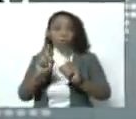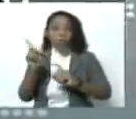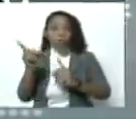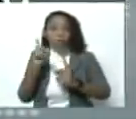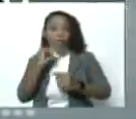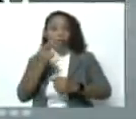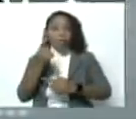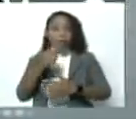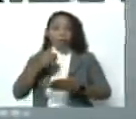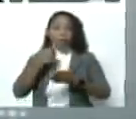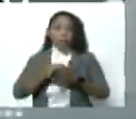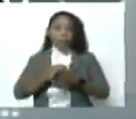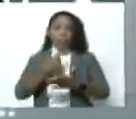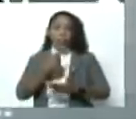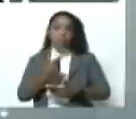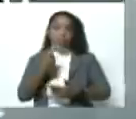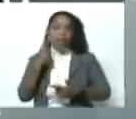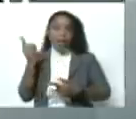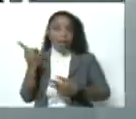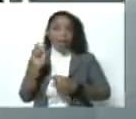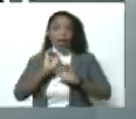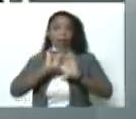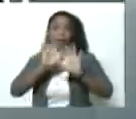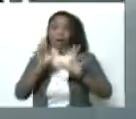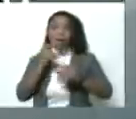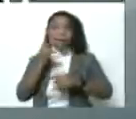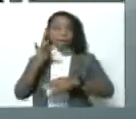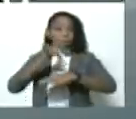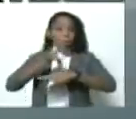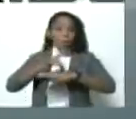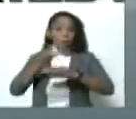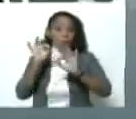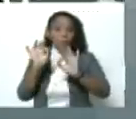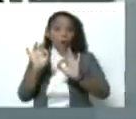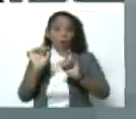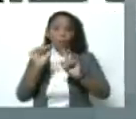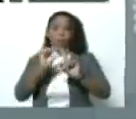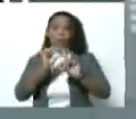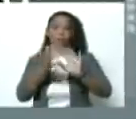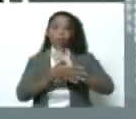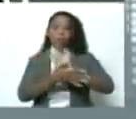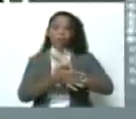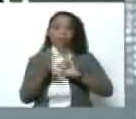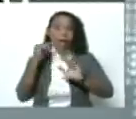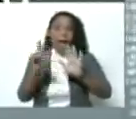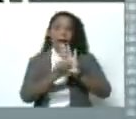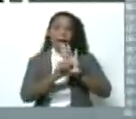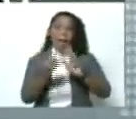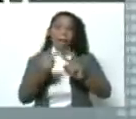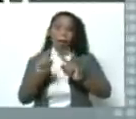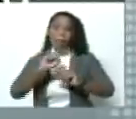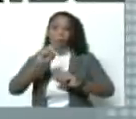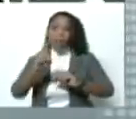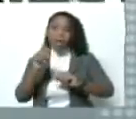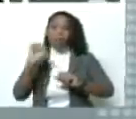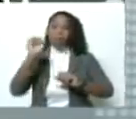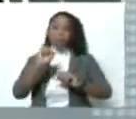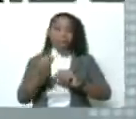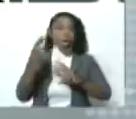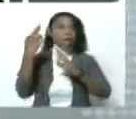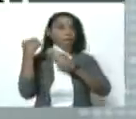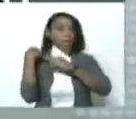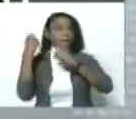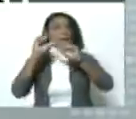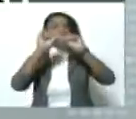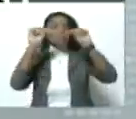le insiste, porque fíjense que ella en su declaración no toca específicamente la palabra legitimidad, pero le preguntan y dicen, sí, con respecto al sistema